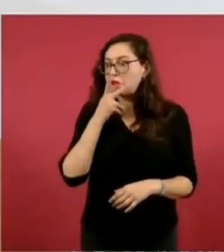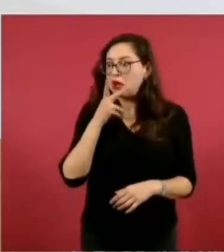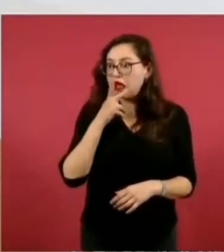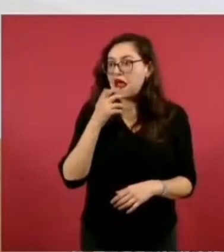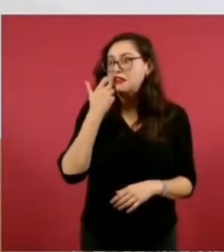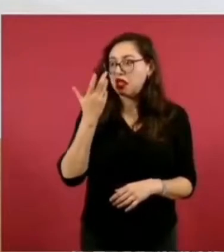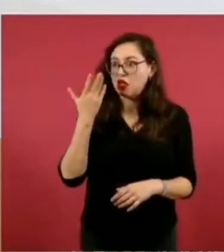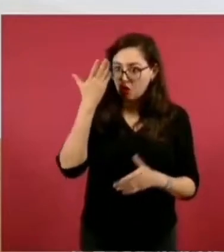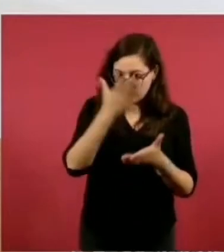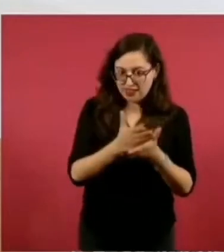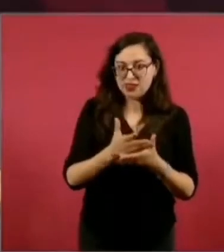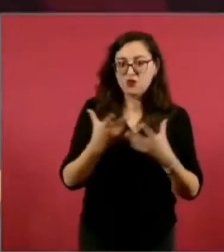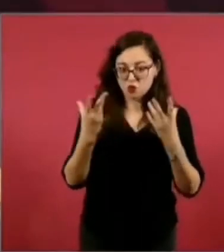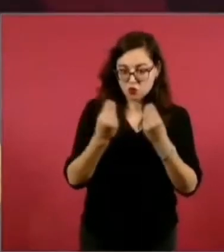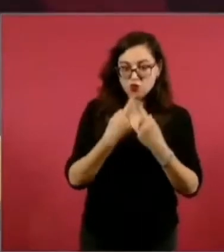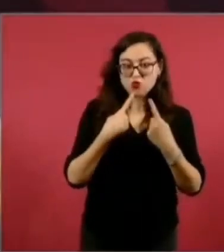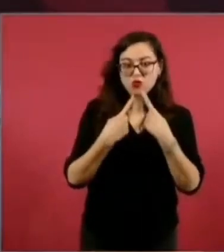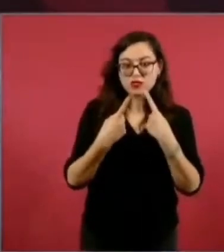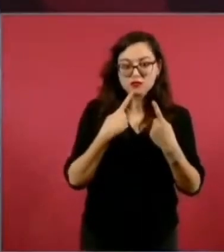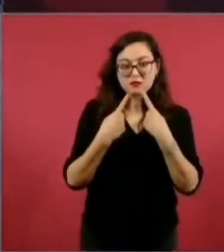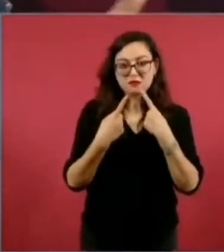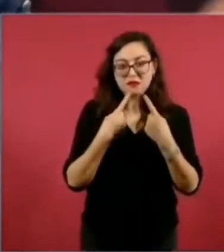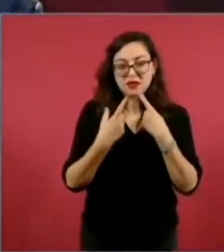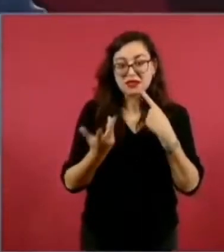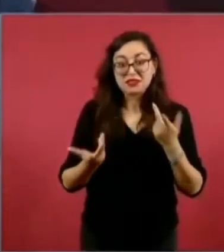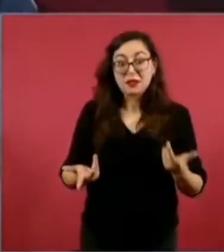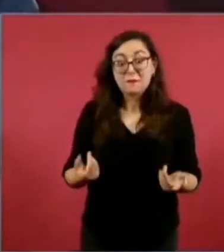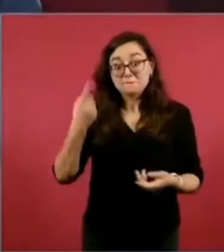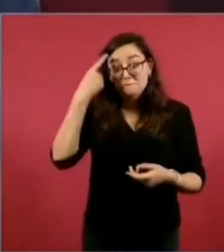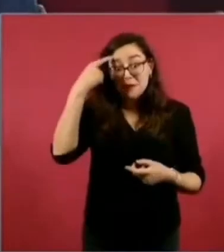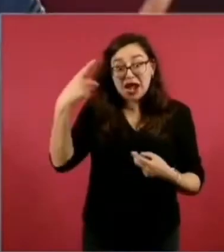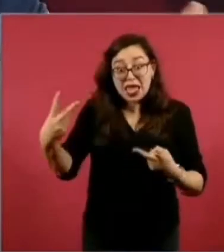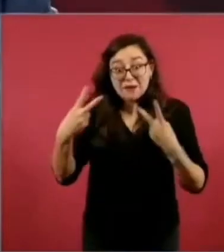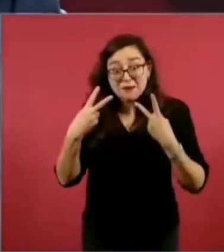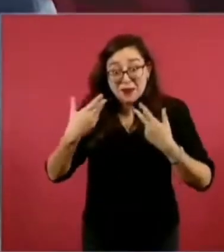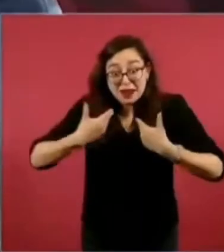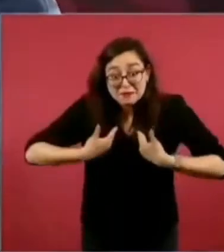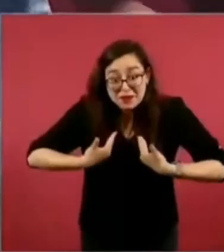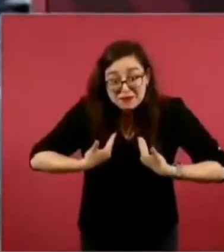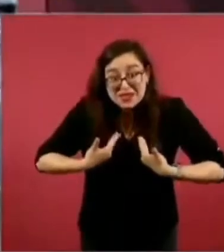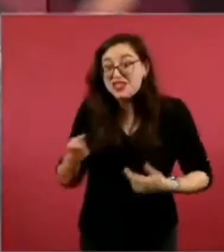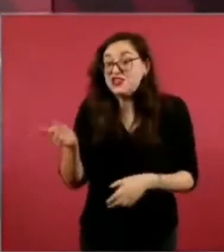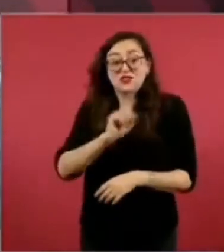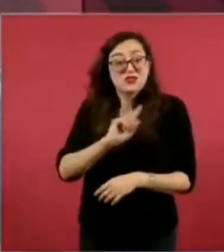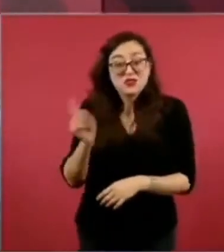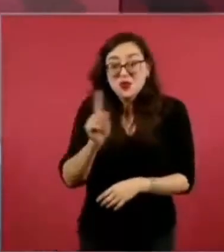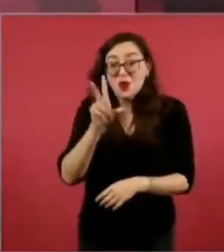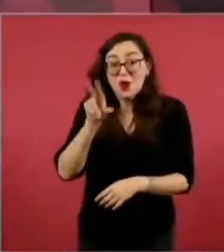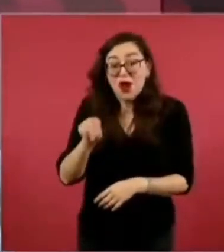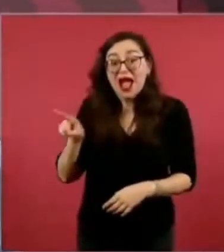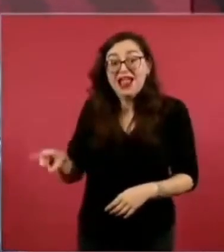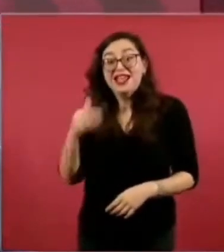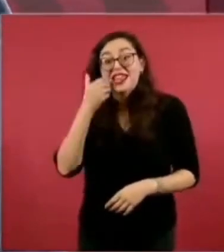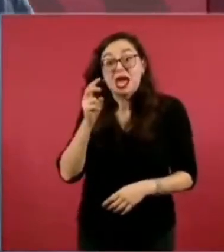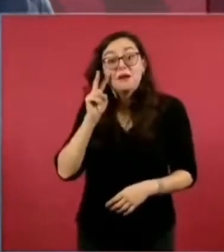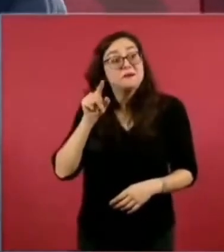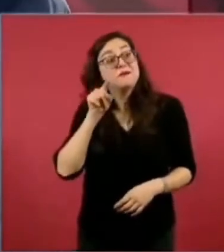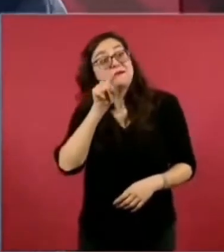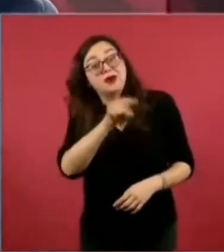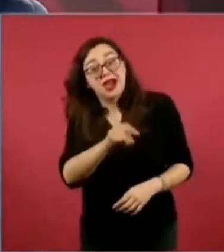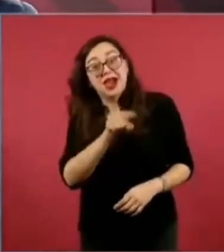pero no iba a verme a mí ni quería ir a ver a… ¿cómo